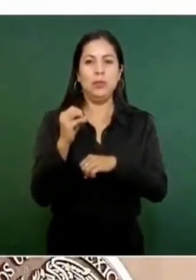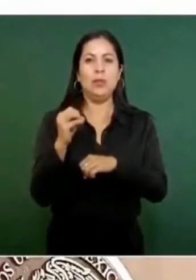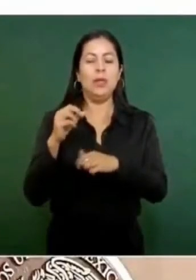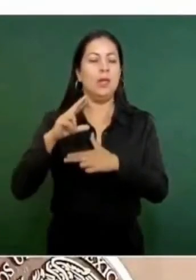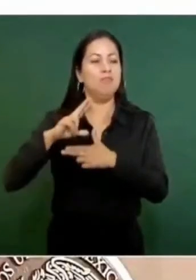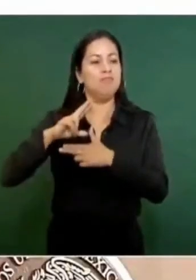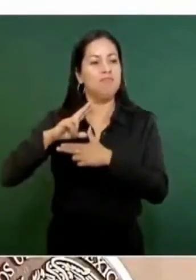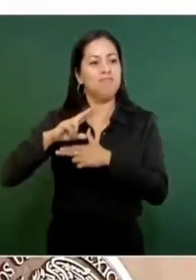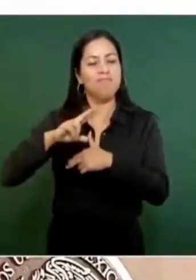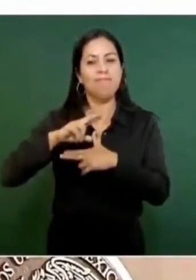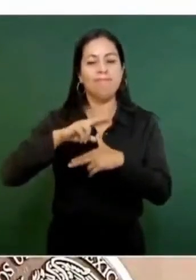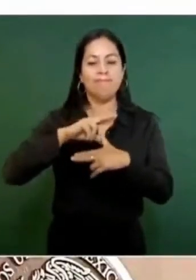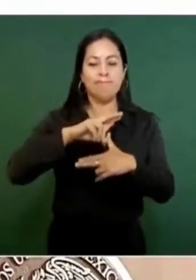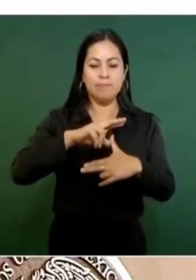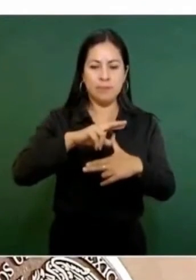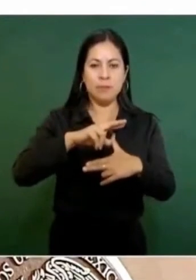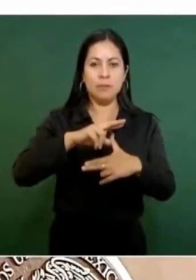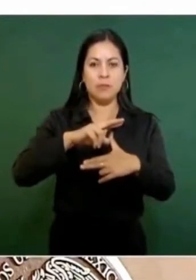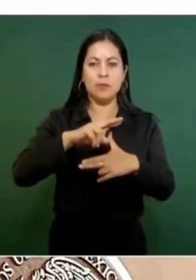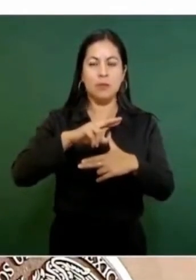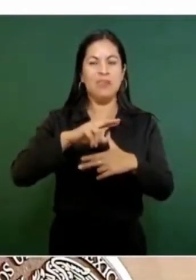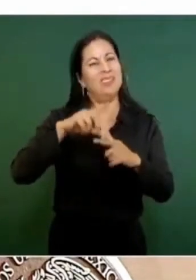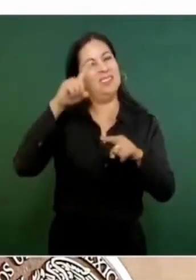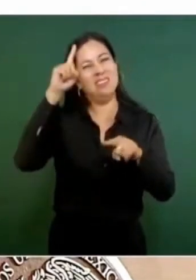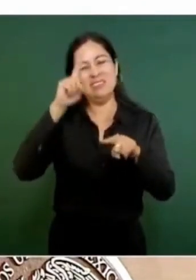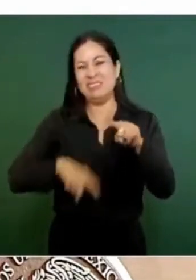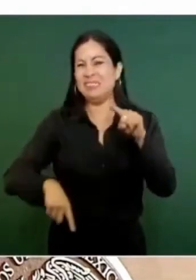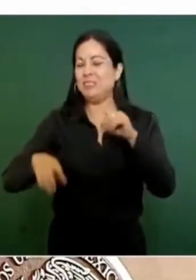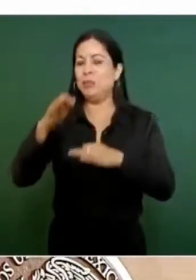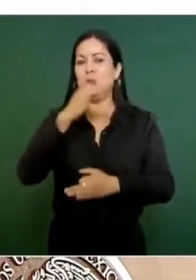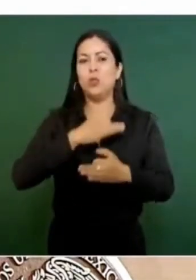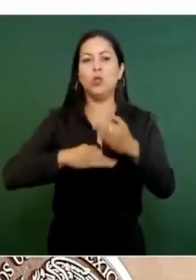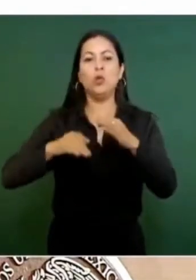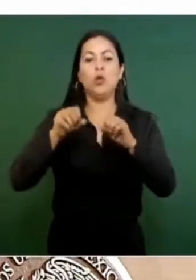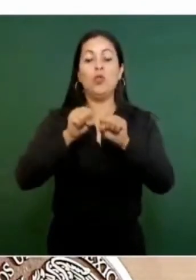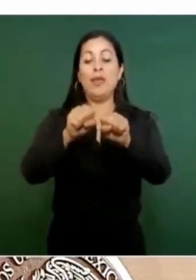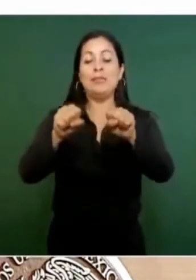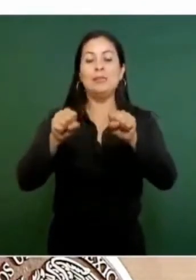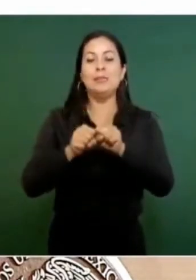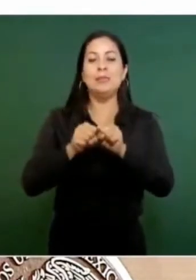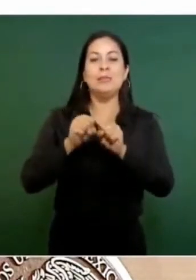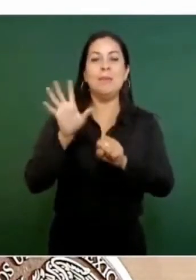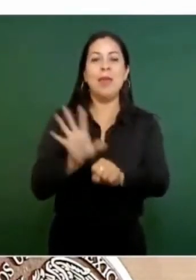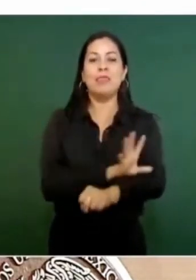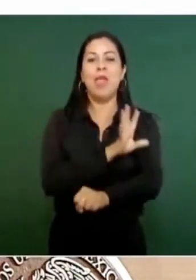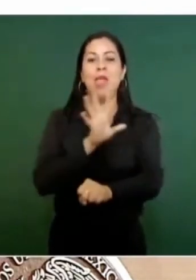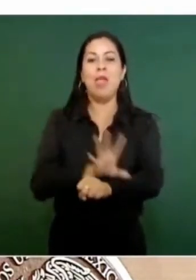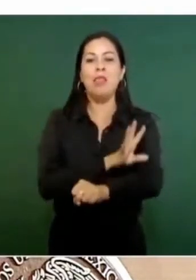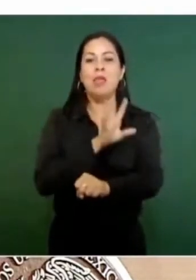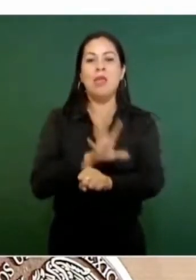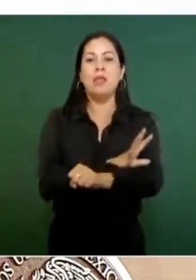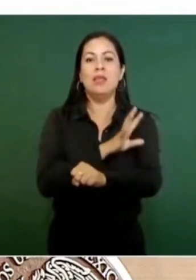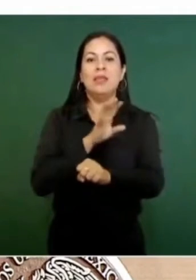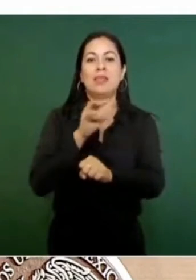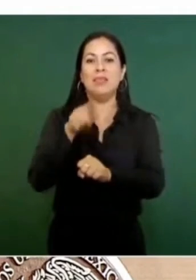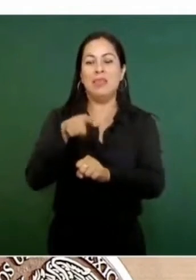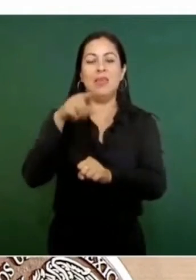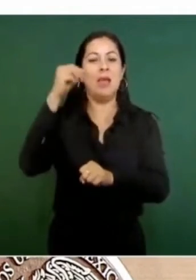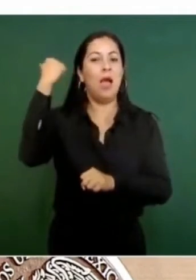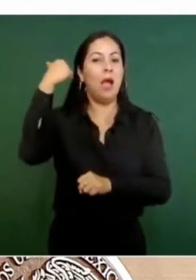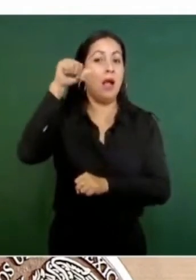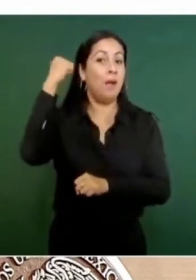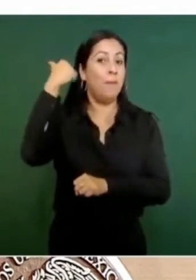huracán Otis inhabilitó todo el sistema eléctrico del municipio de